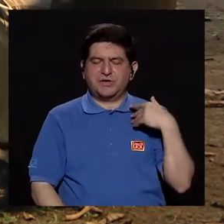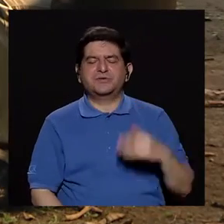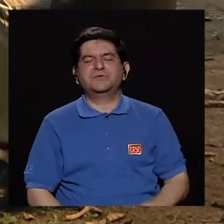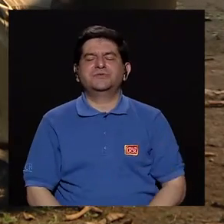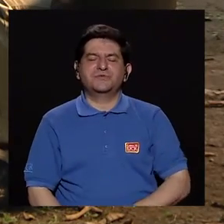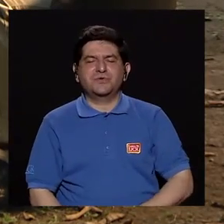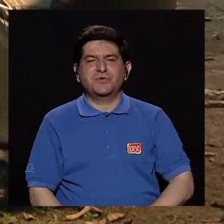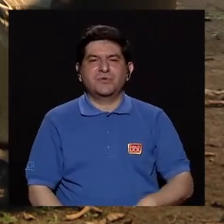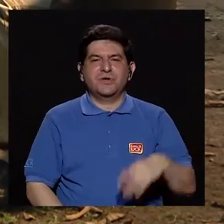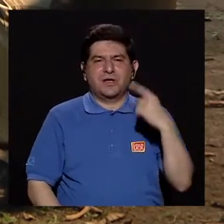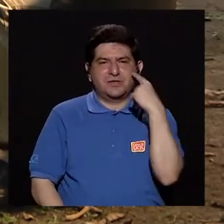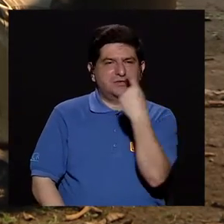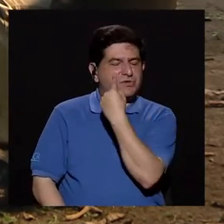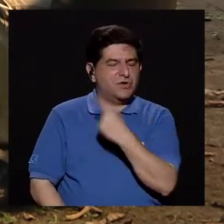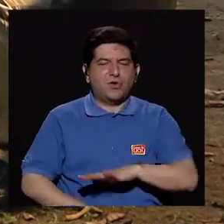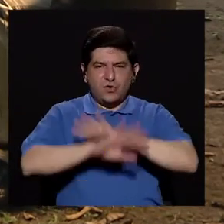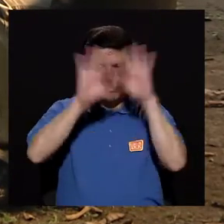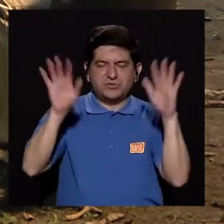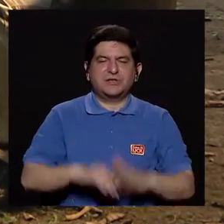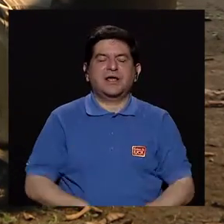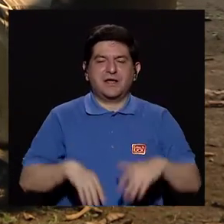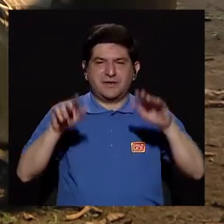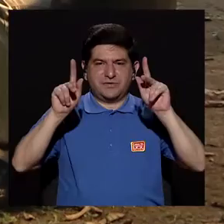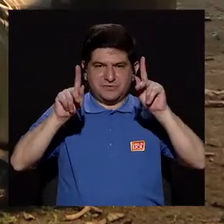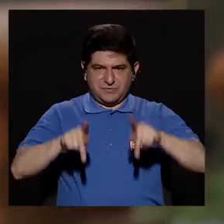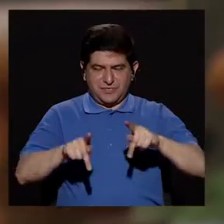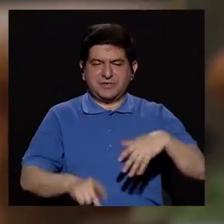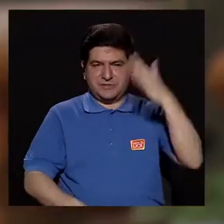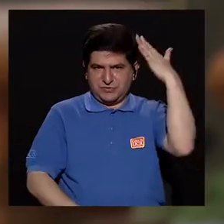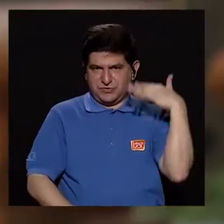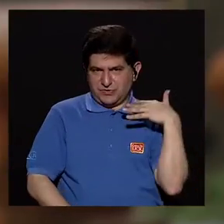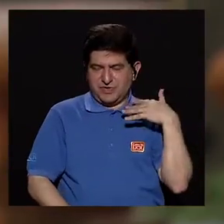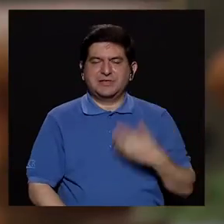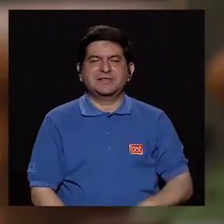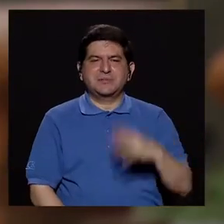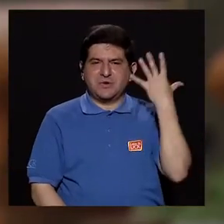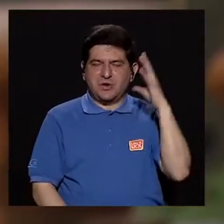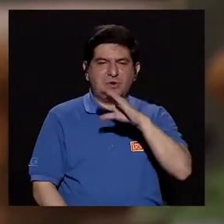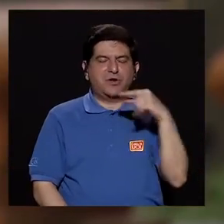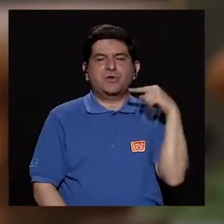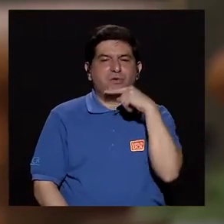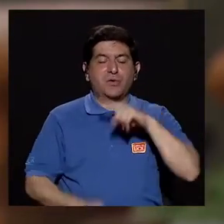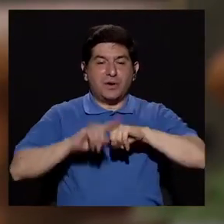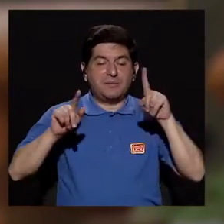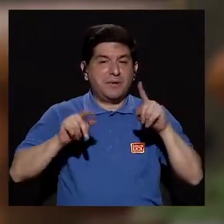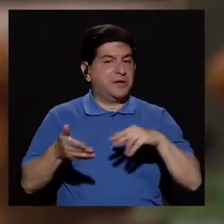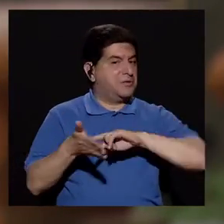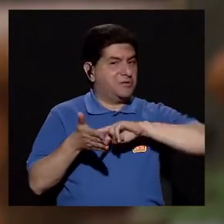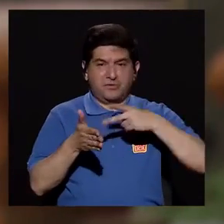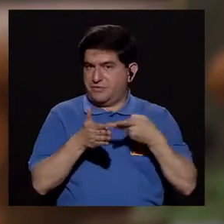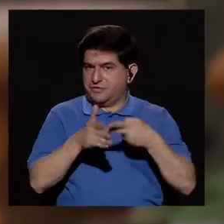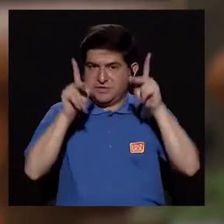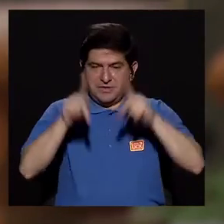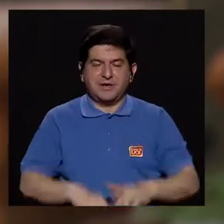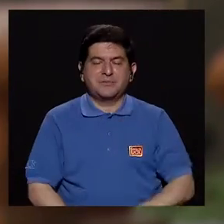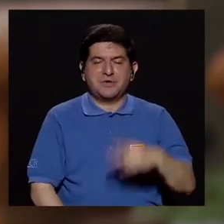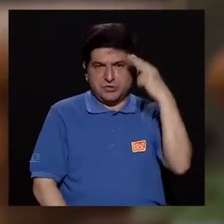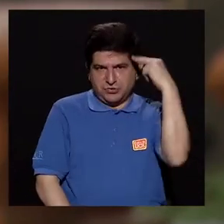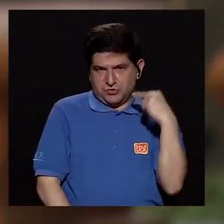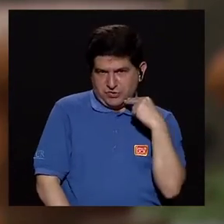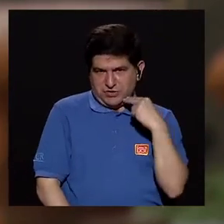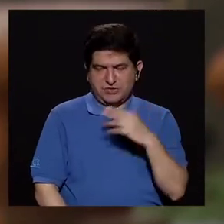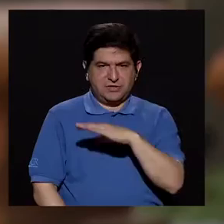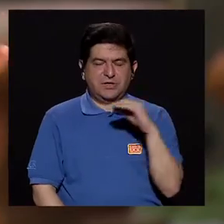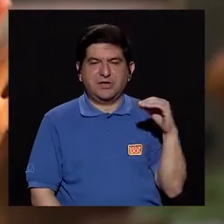pelirrojas o muy blancas, esos son los tipos de personas que tienen más riesgo, pero eso no significa que los que son morenos o las personas de piel